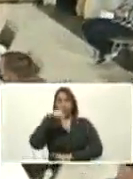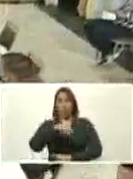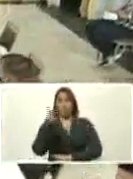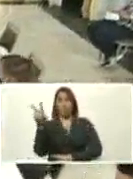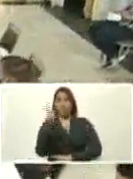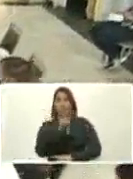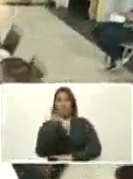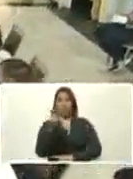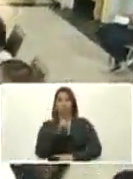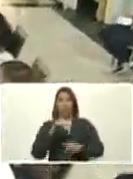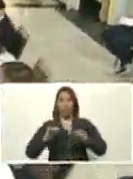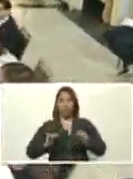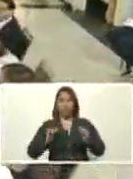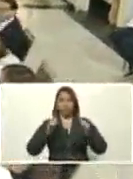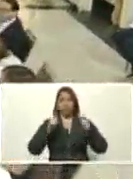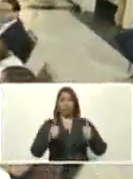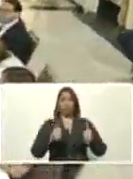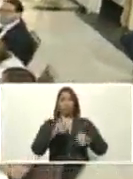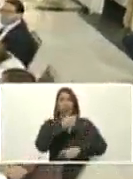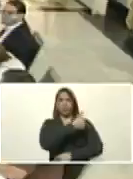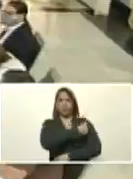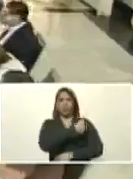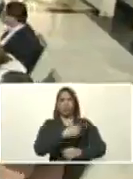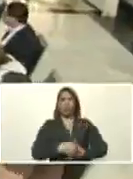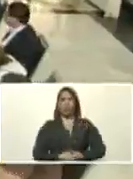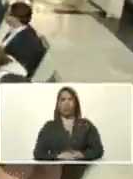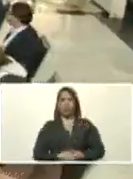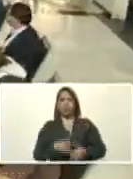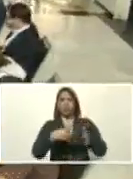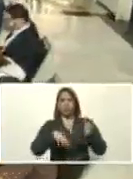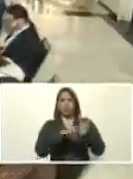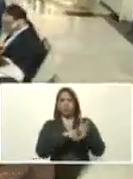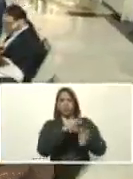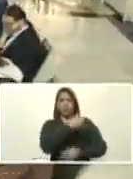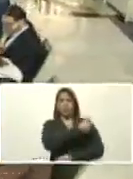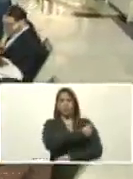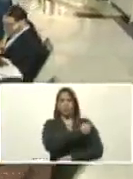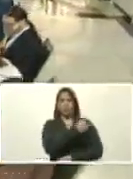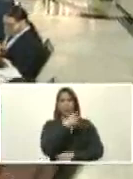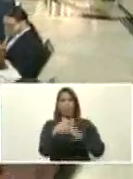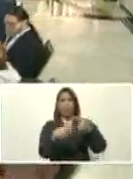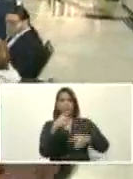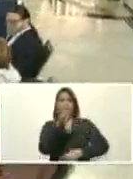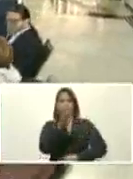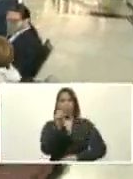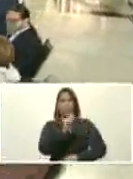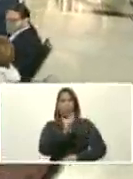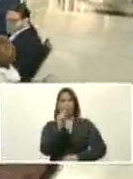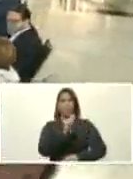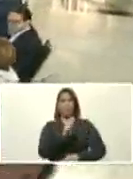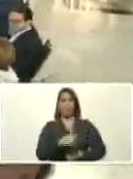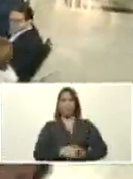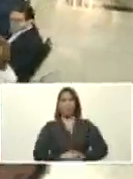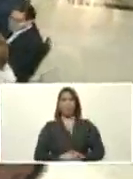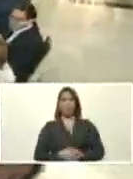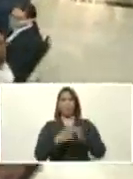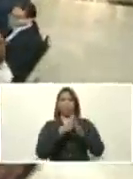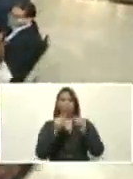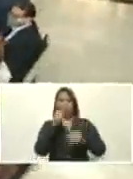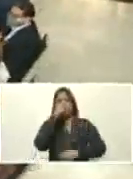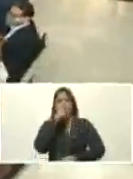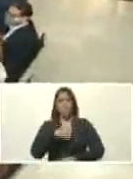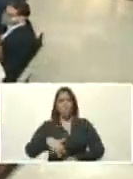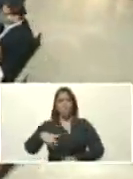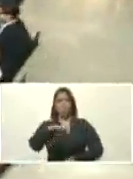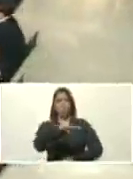empezará a colocarse la vacuna de refuerzo cada cuatro meses a toda la población